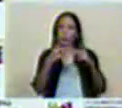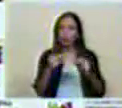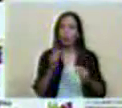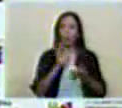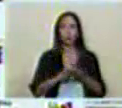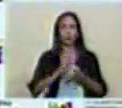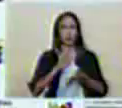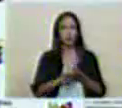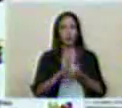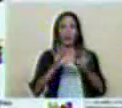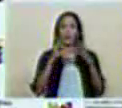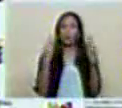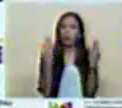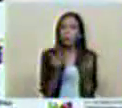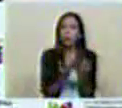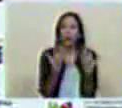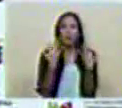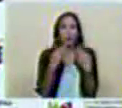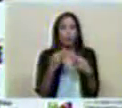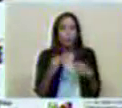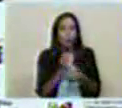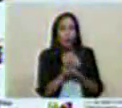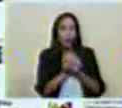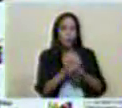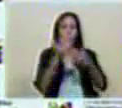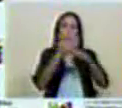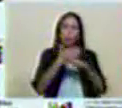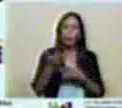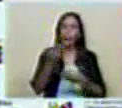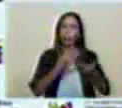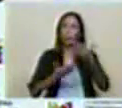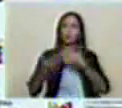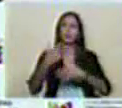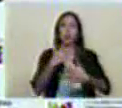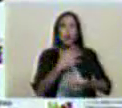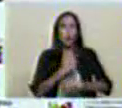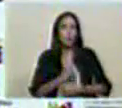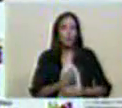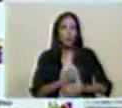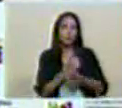fiesta familiar, en compartir de la esperanza y del amor.